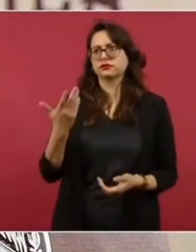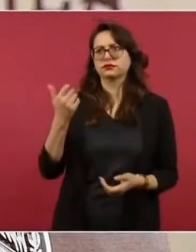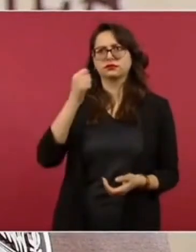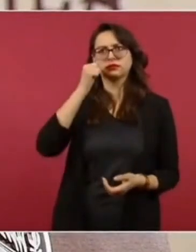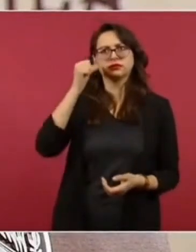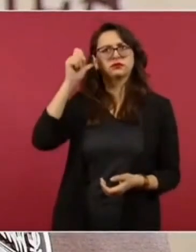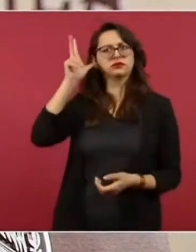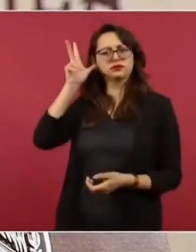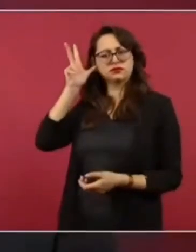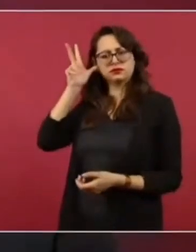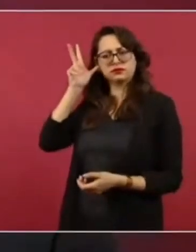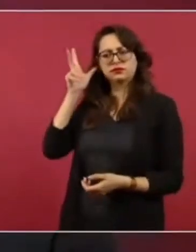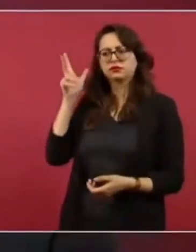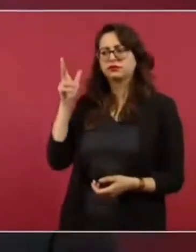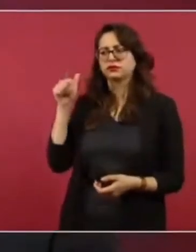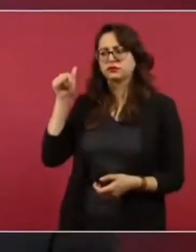días,